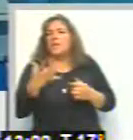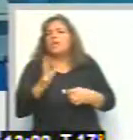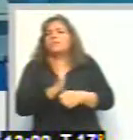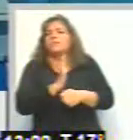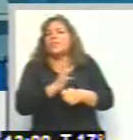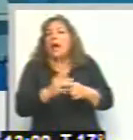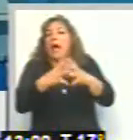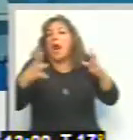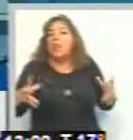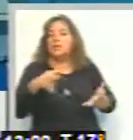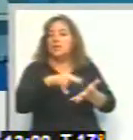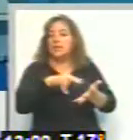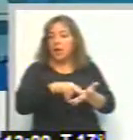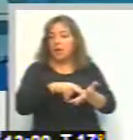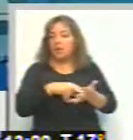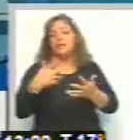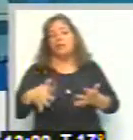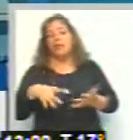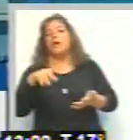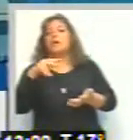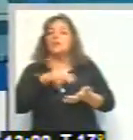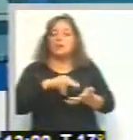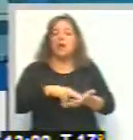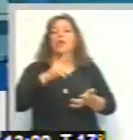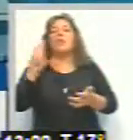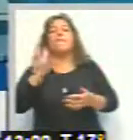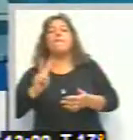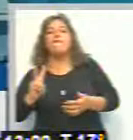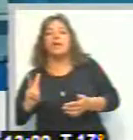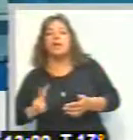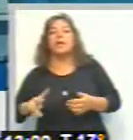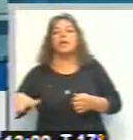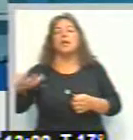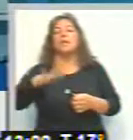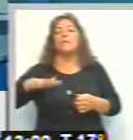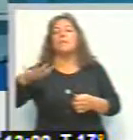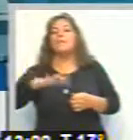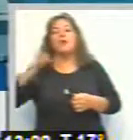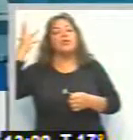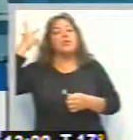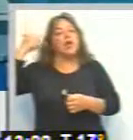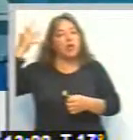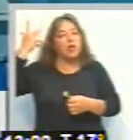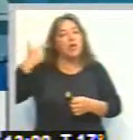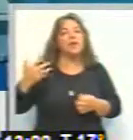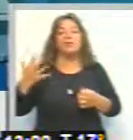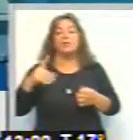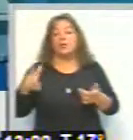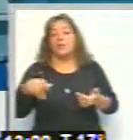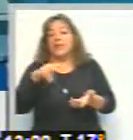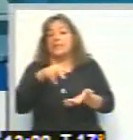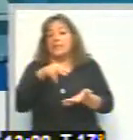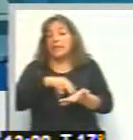hablando de capital y alrededores, o sea, Vaquero, Villa Los Álamos, La Ciénaga, Barrio San Rafael, San Lorenzo. Salta y sus